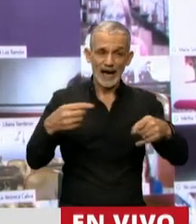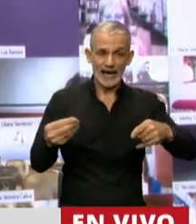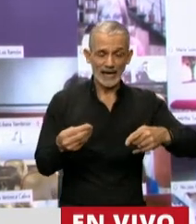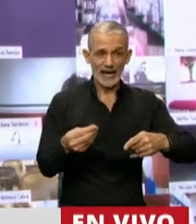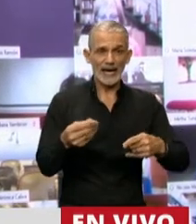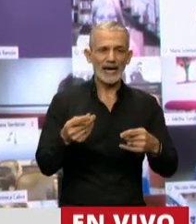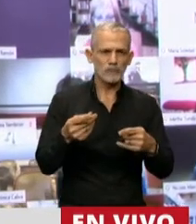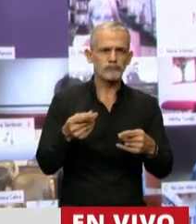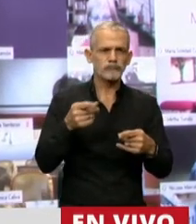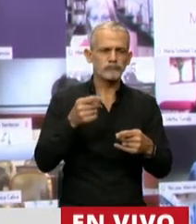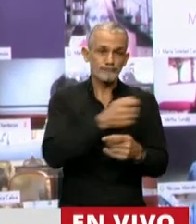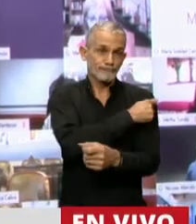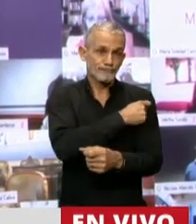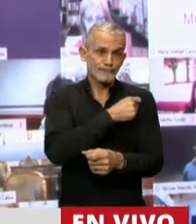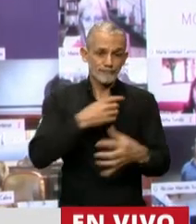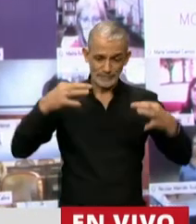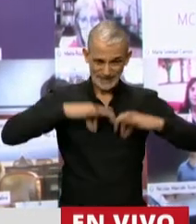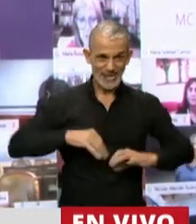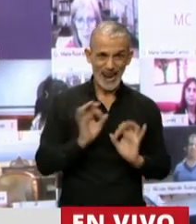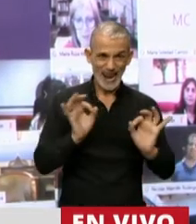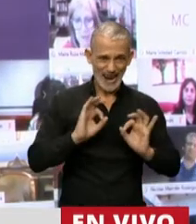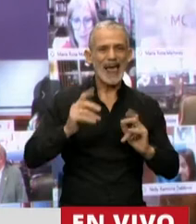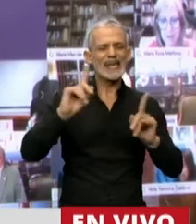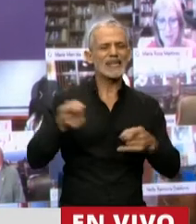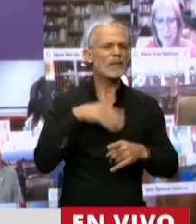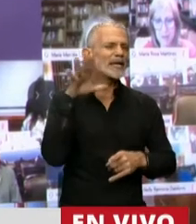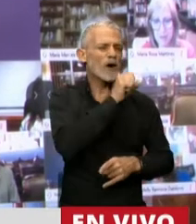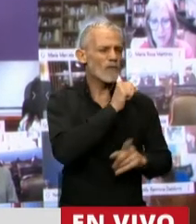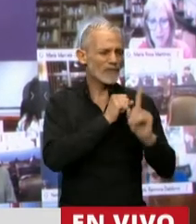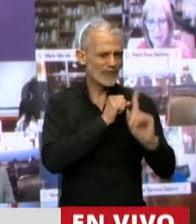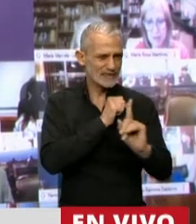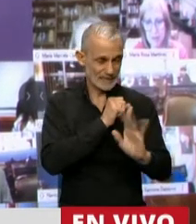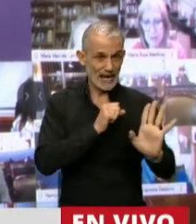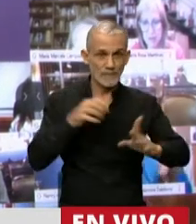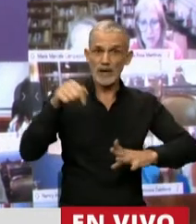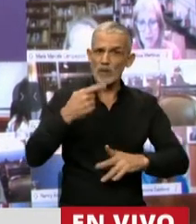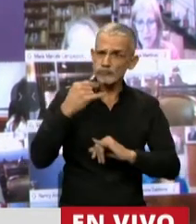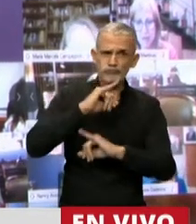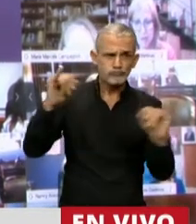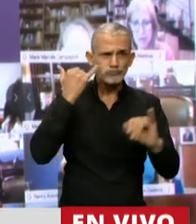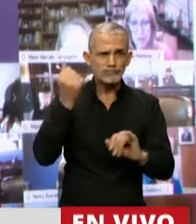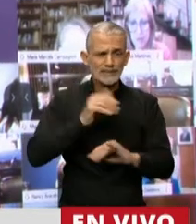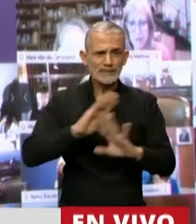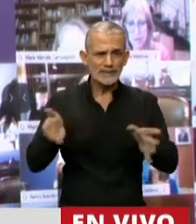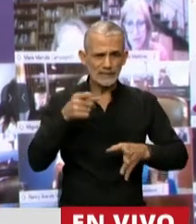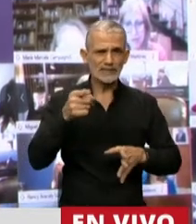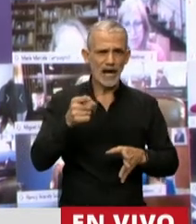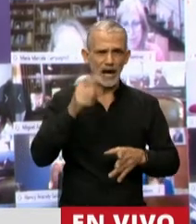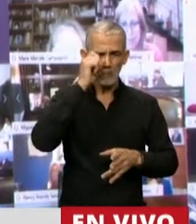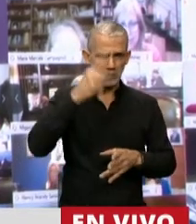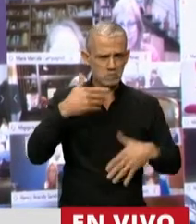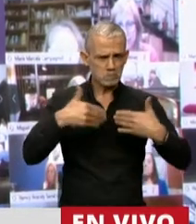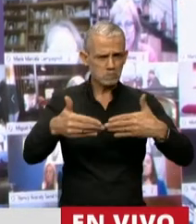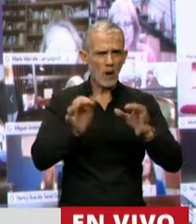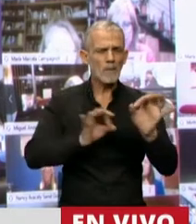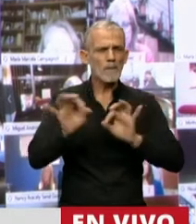indemnidad y cláusulas de confidencialidad. Como aquí se ha dicho, se ha trabajado con rapidez.